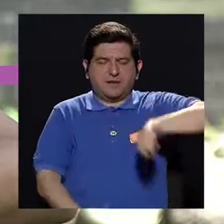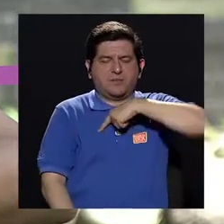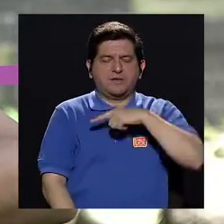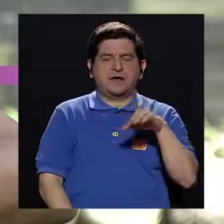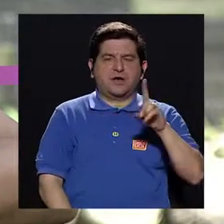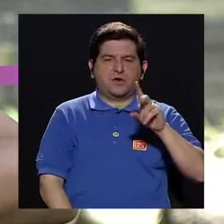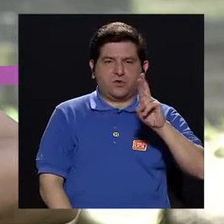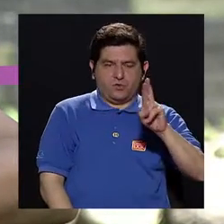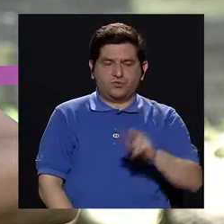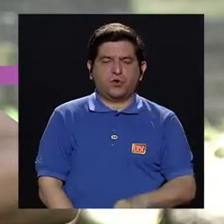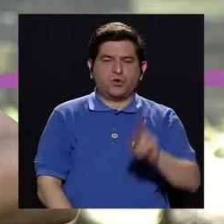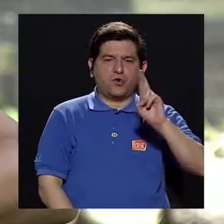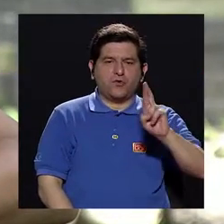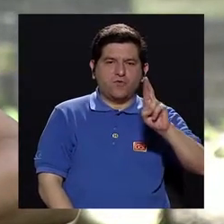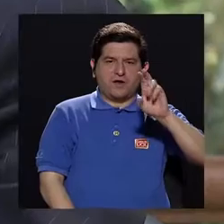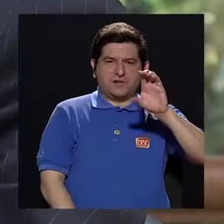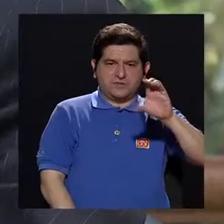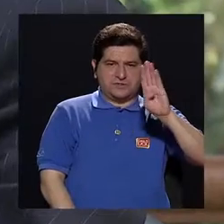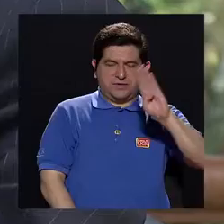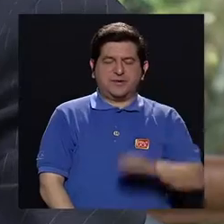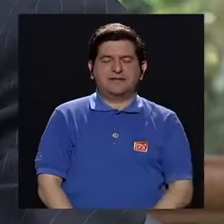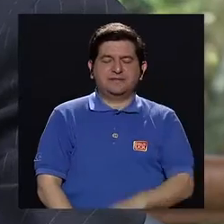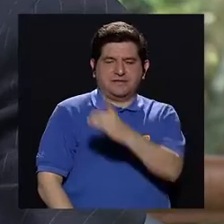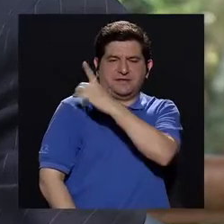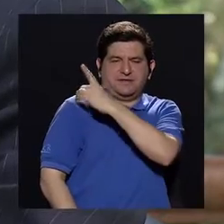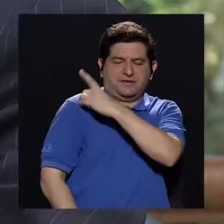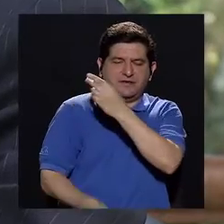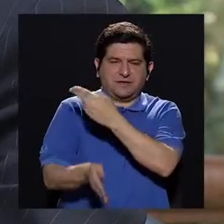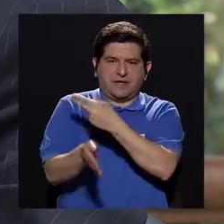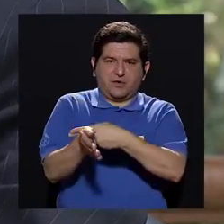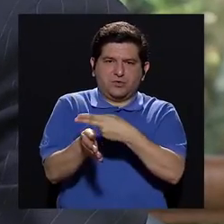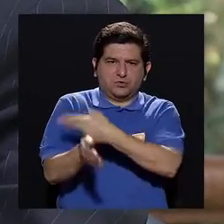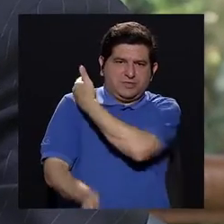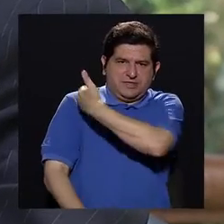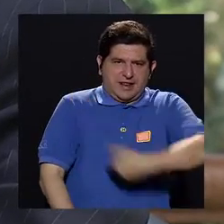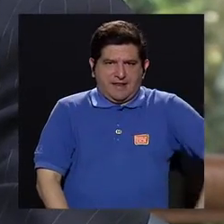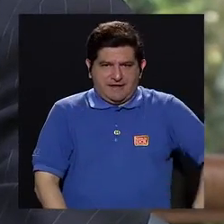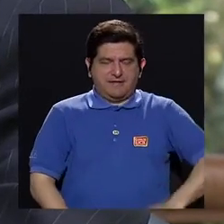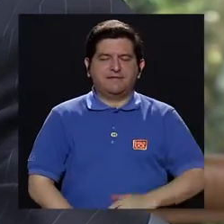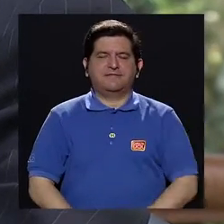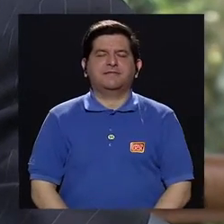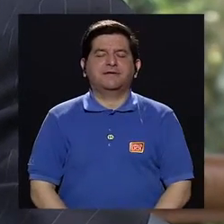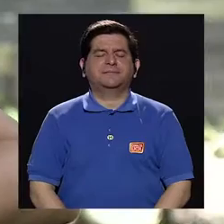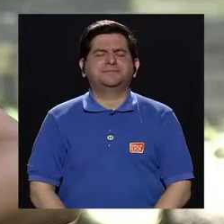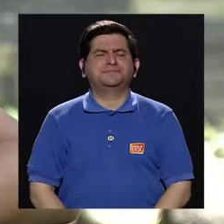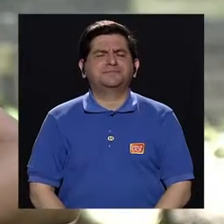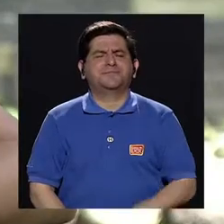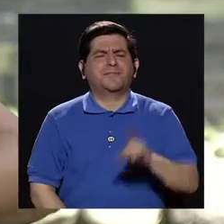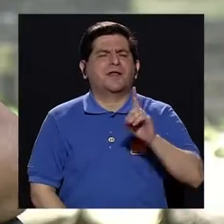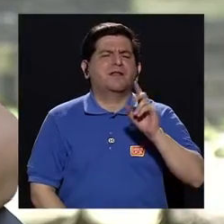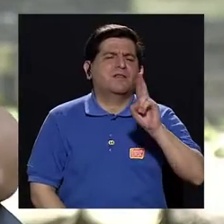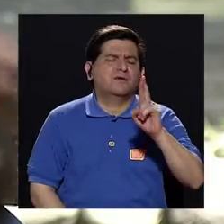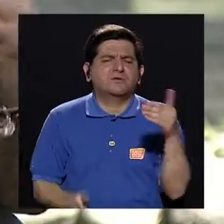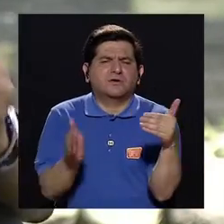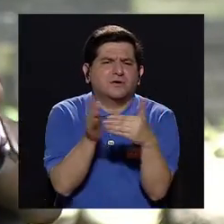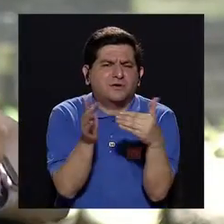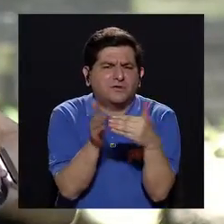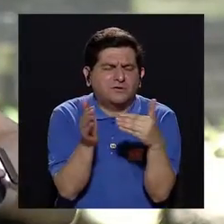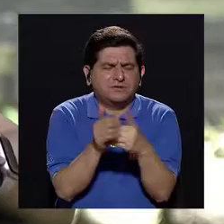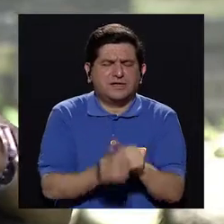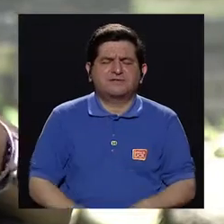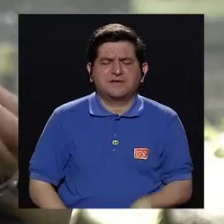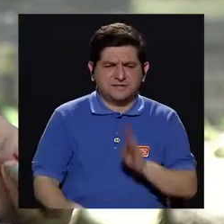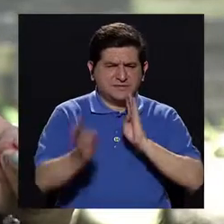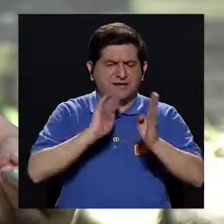acompaña el doctor Roberto Cervantes, director del Hospital San Vicente de Paul en Heredia. Doctor, retomando